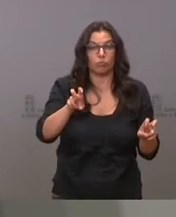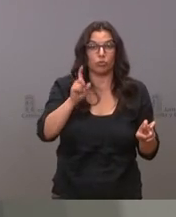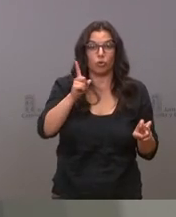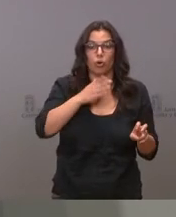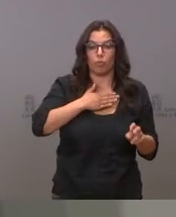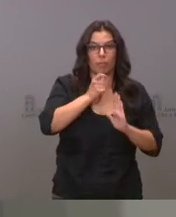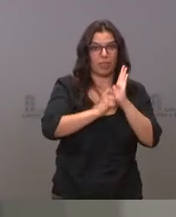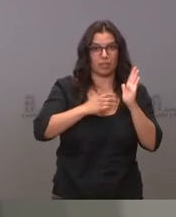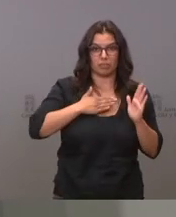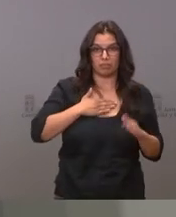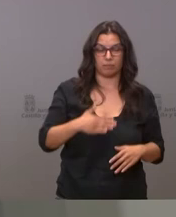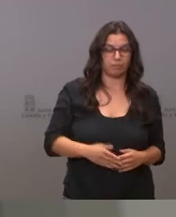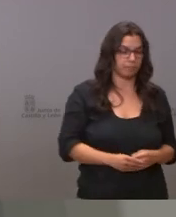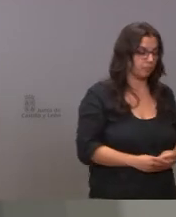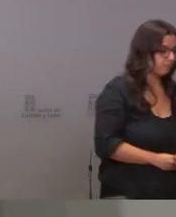nuestras medidas